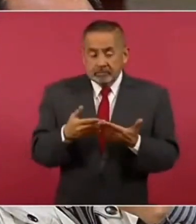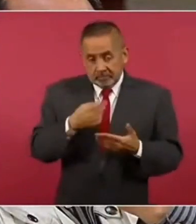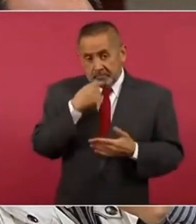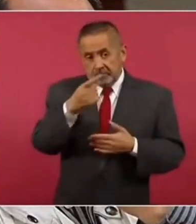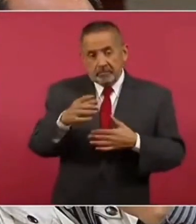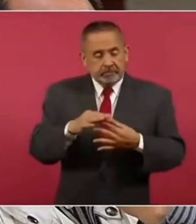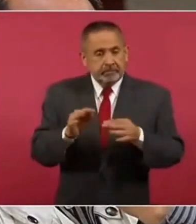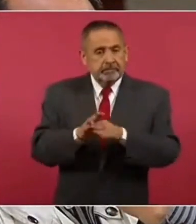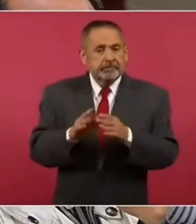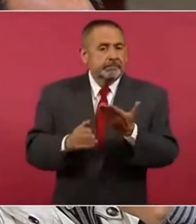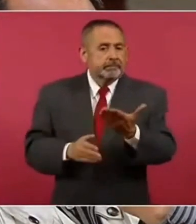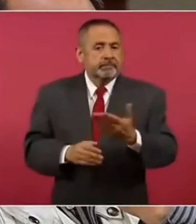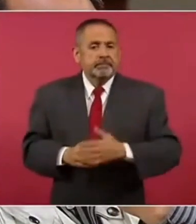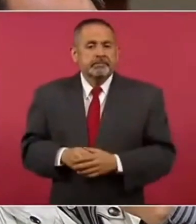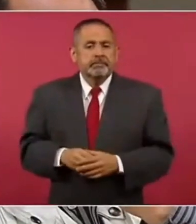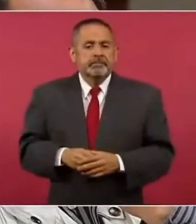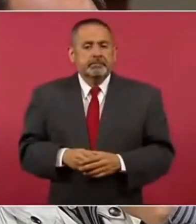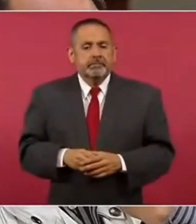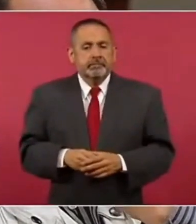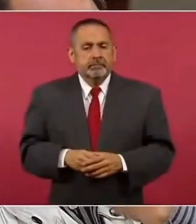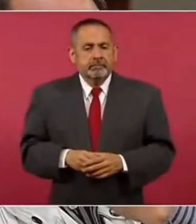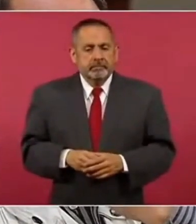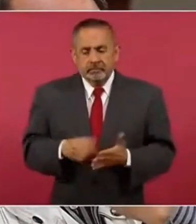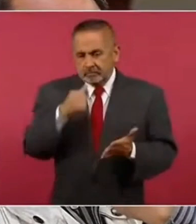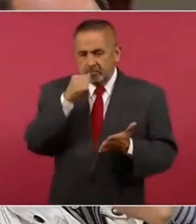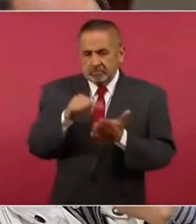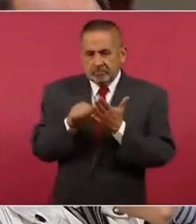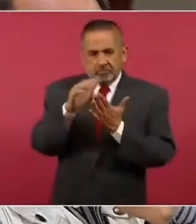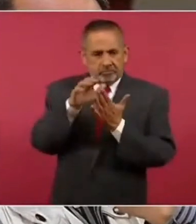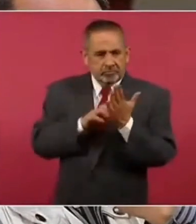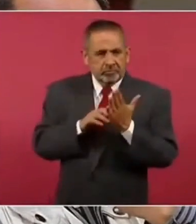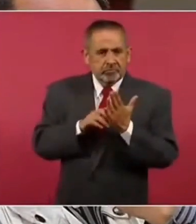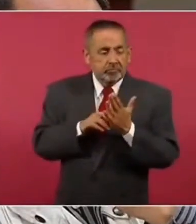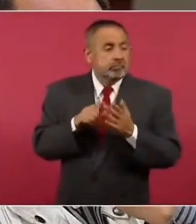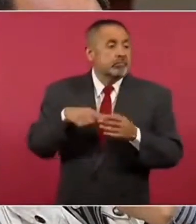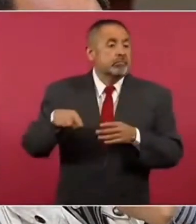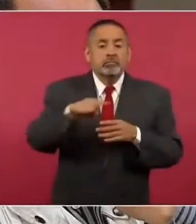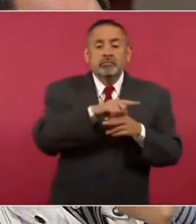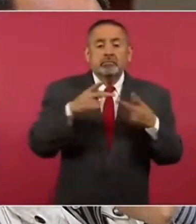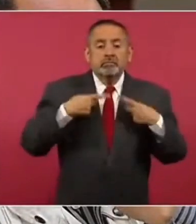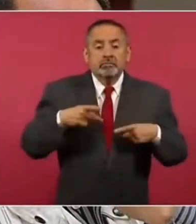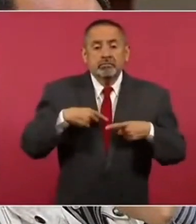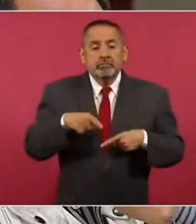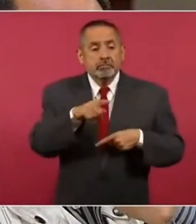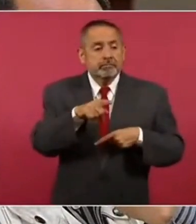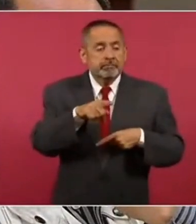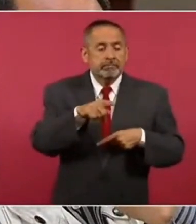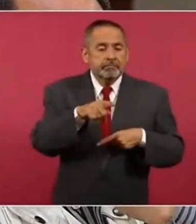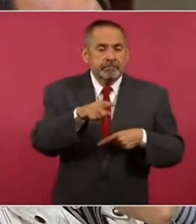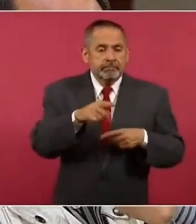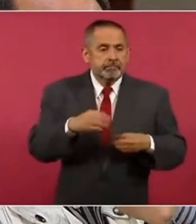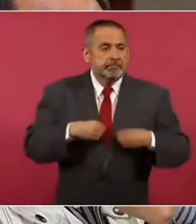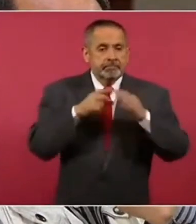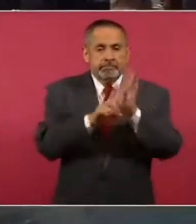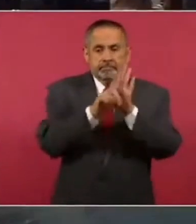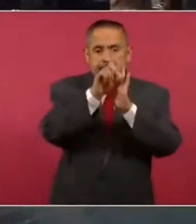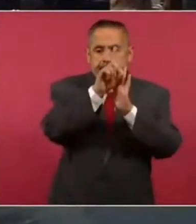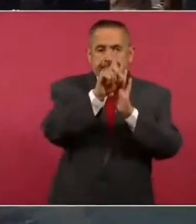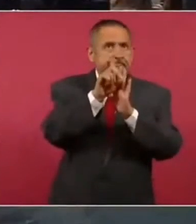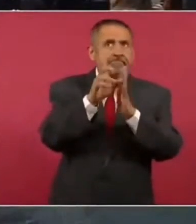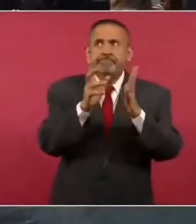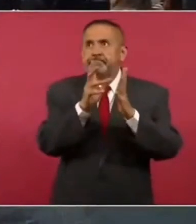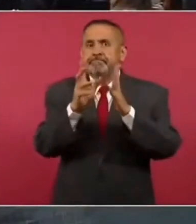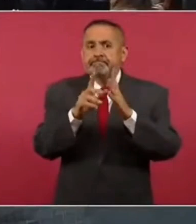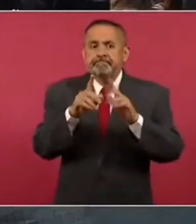una carta de condóminos que tuvieron que ser evacuados. Así están las